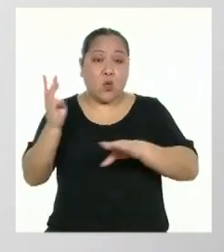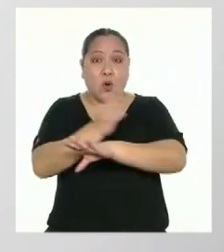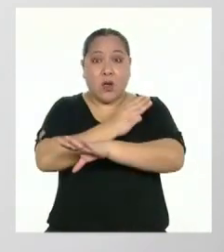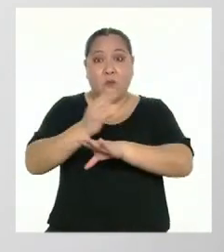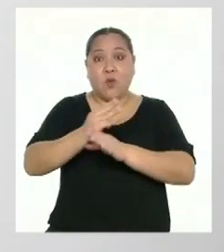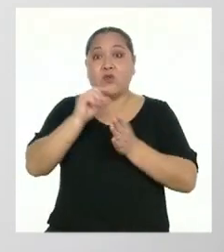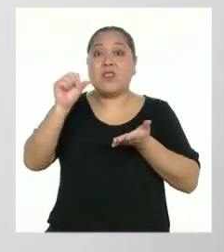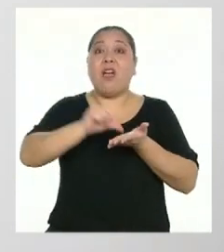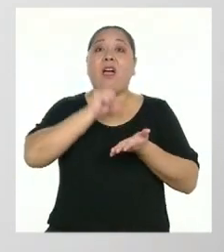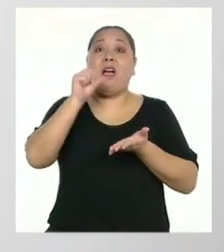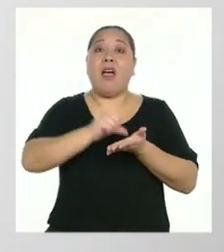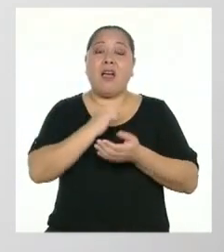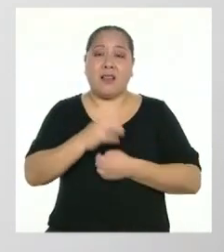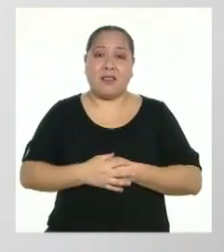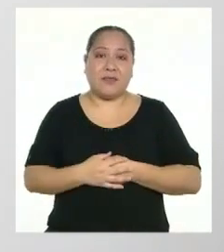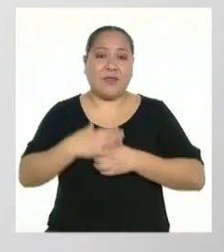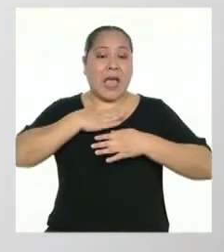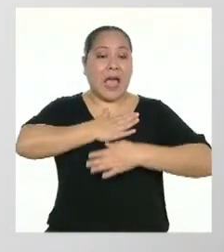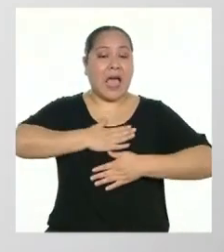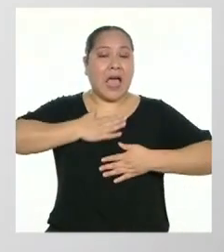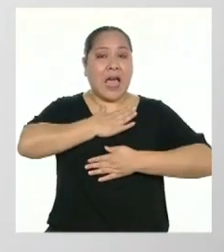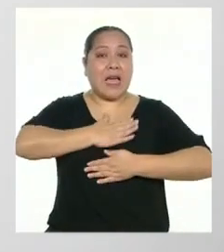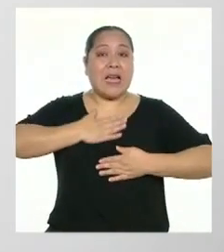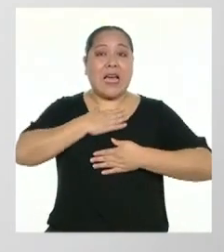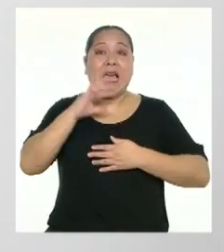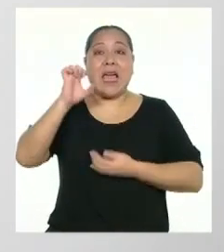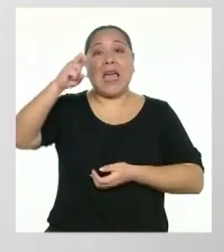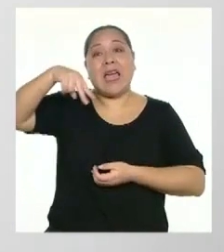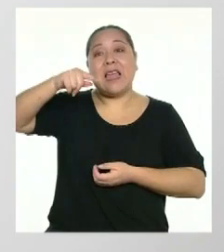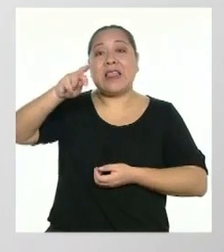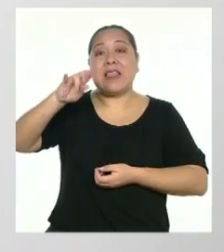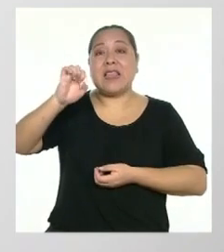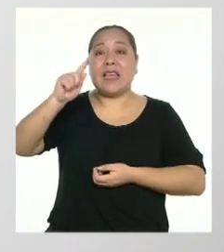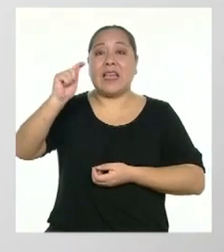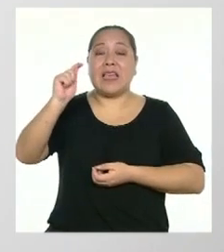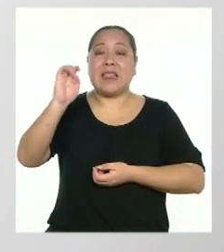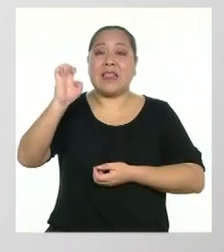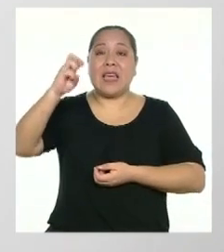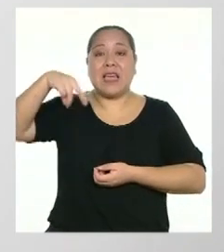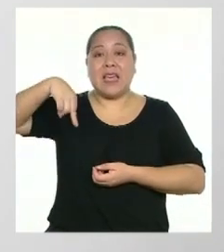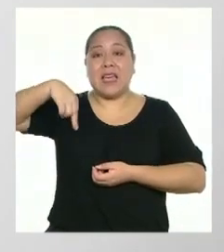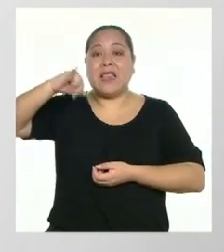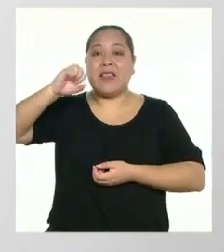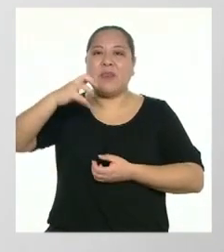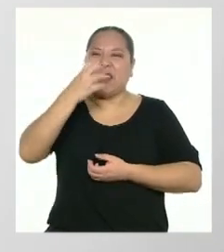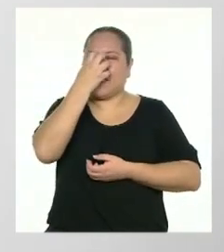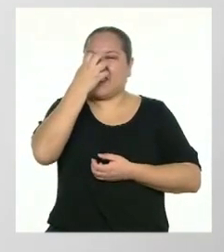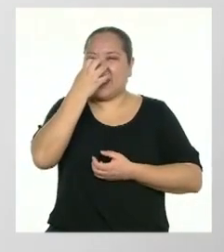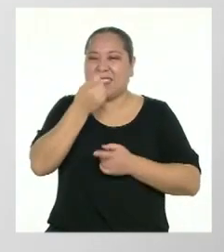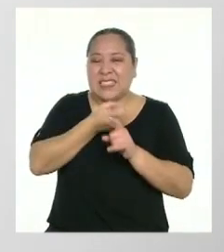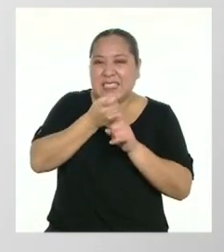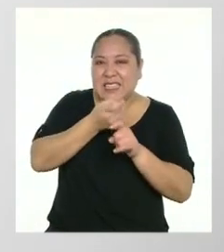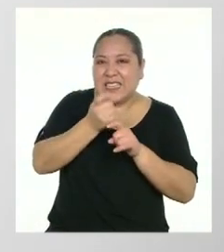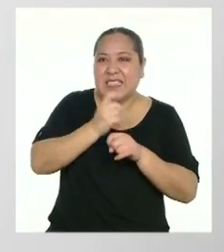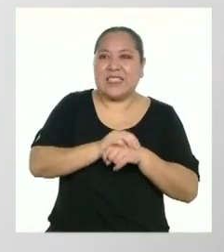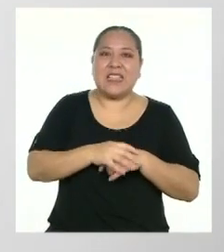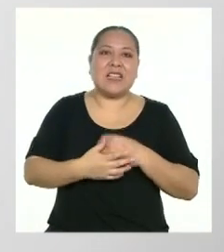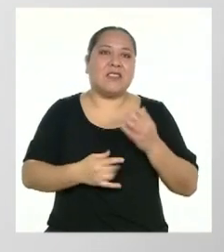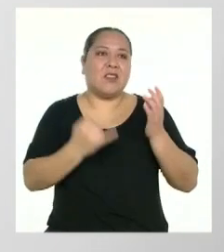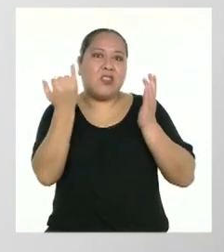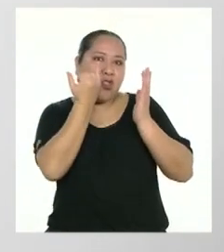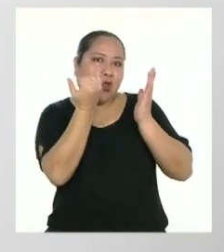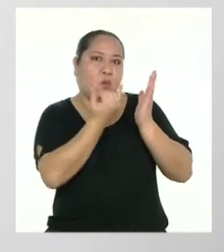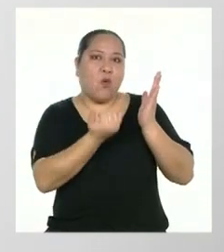Sección de entretenimiento. Conformada por chistes, caricaturas, juegos, como crucigramas,